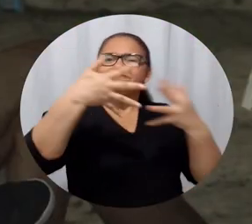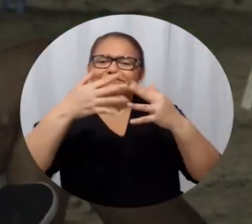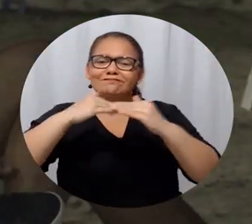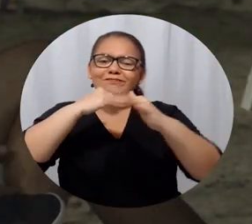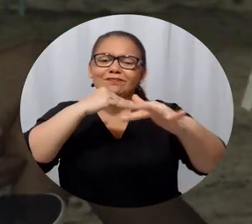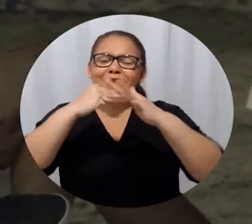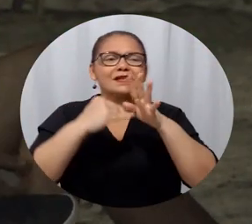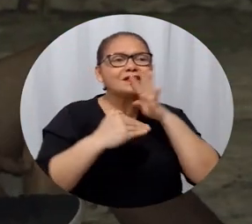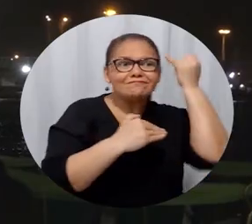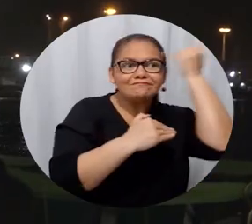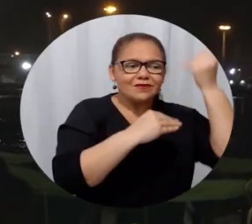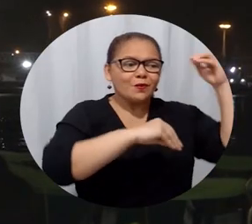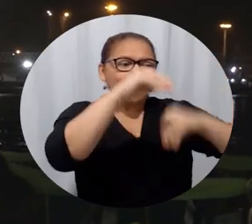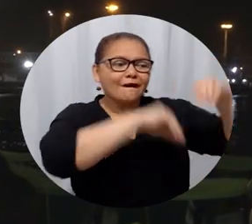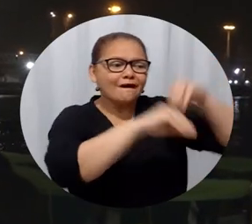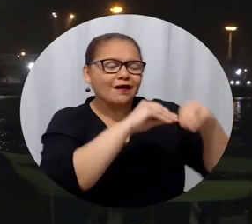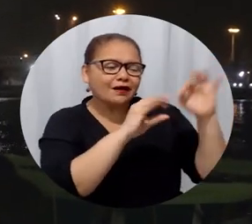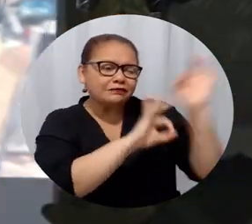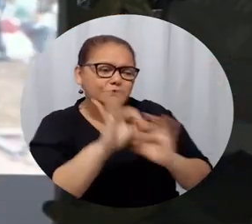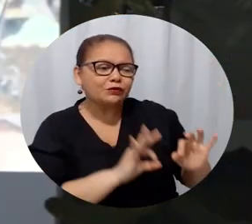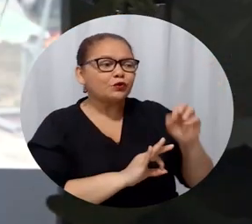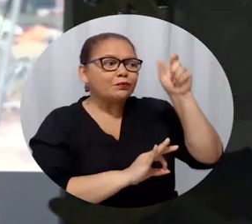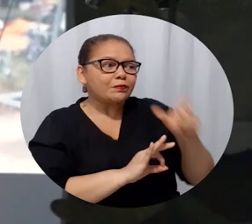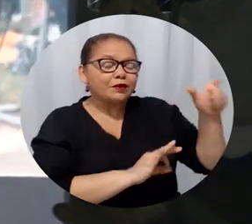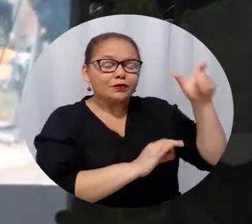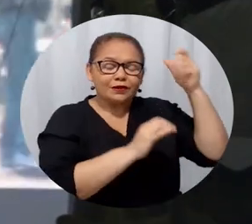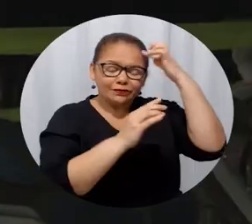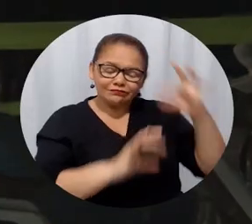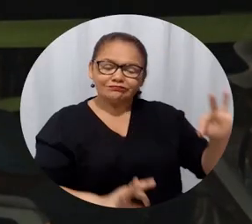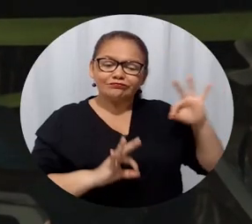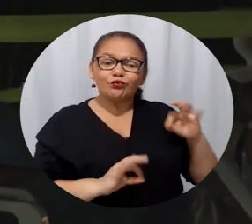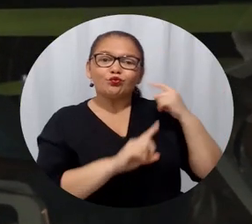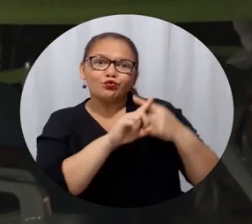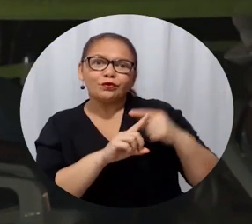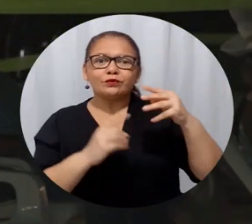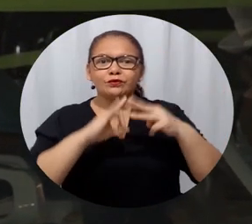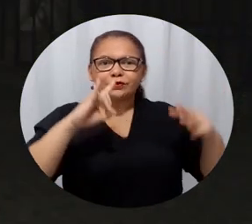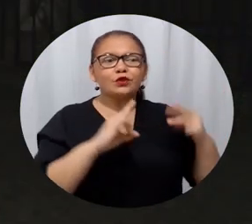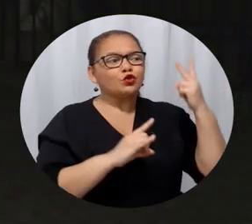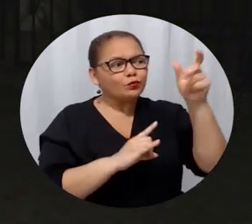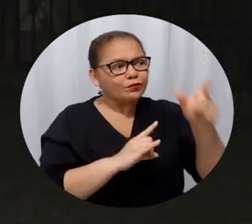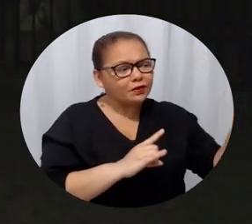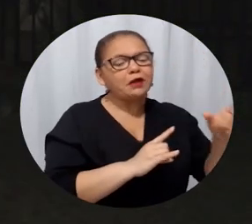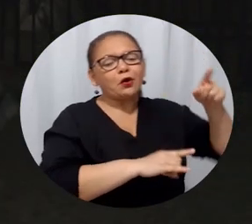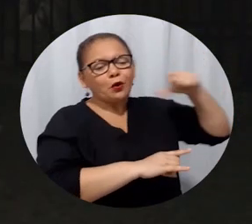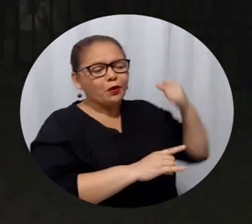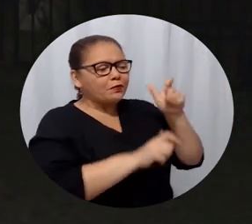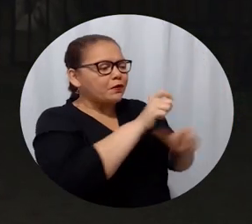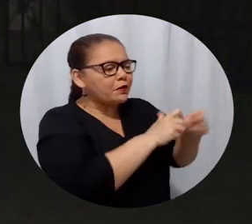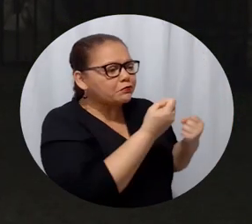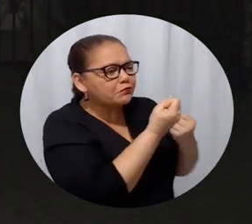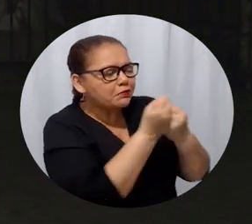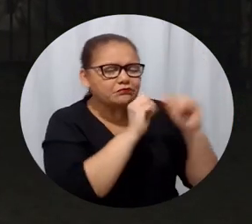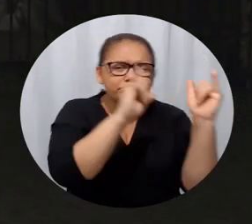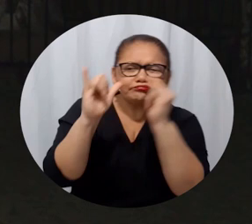dos estudiantes de la Alma Mater y en la que fueron protagonistas cuatro cortometrajes de egresados de la institución. Las proyecciones que vemos